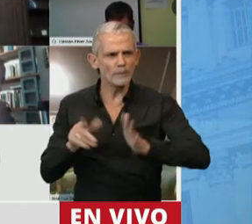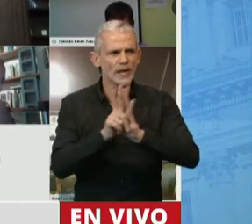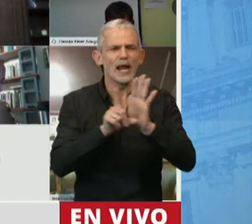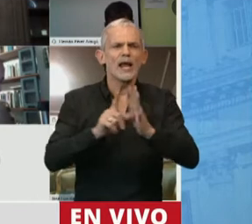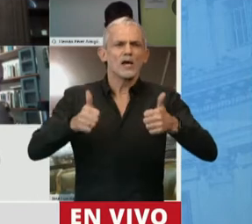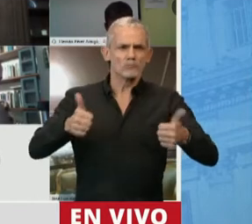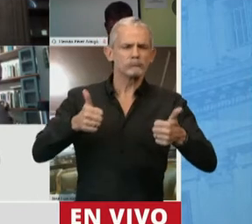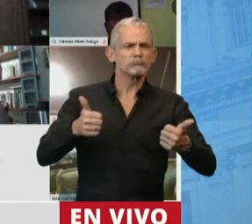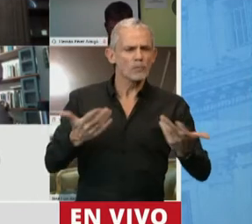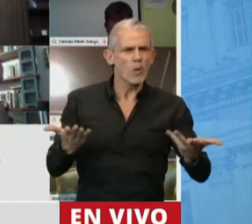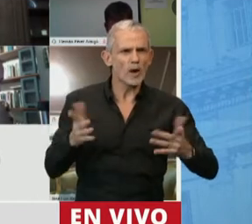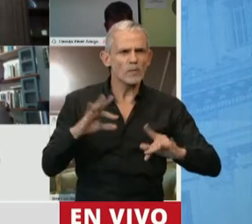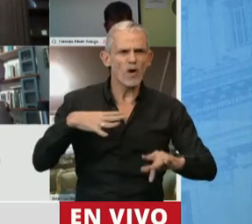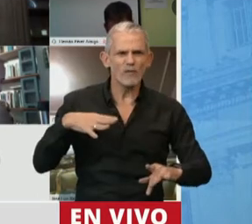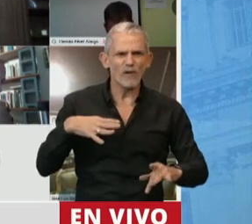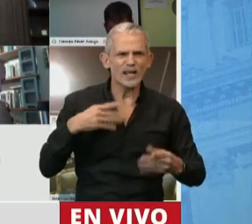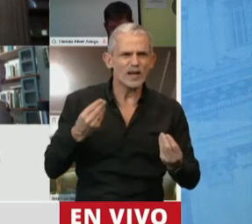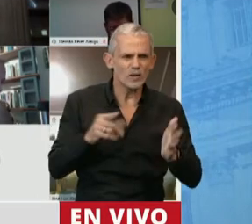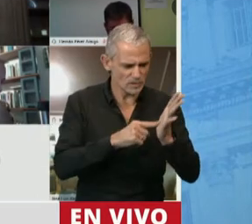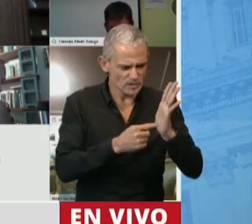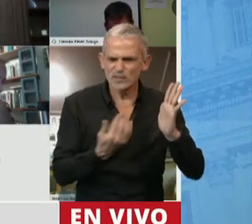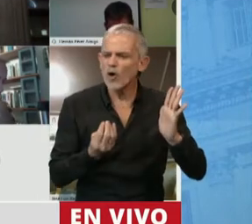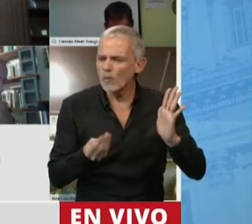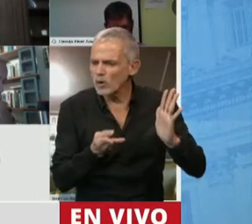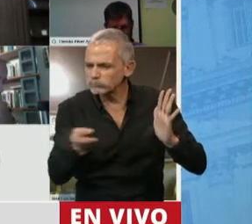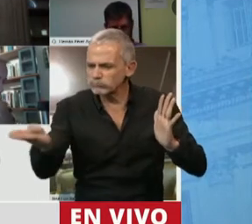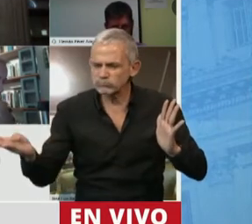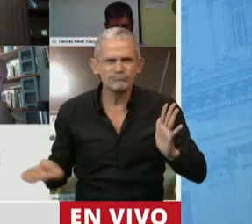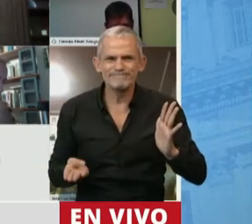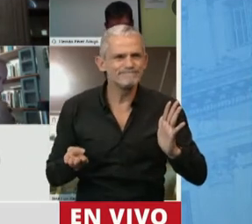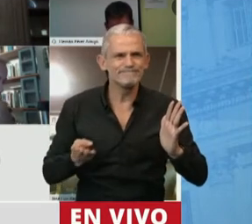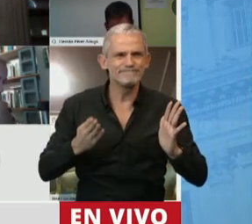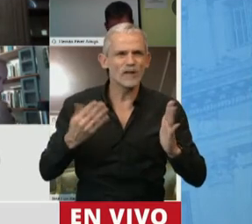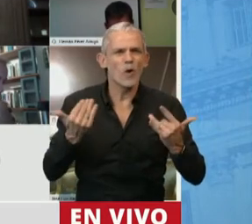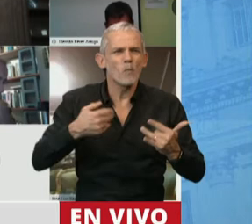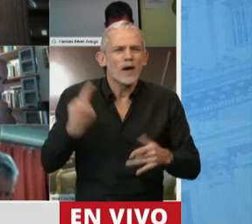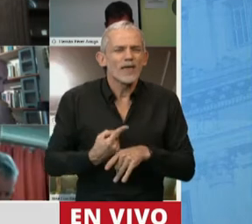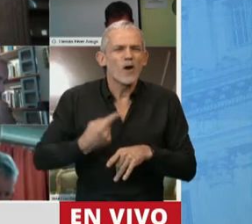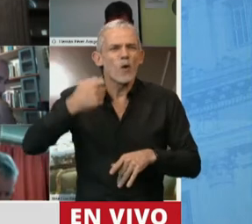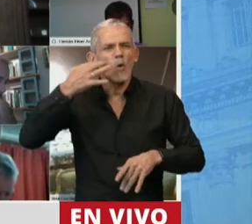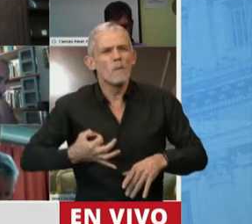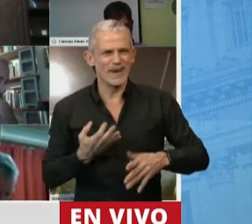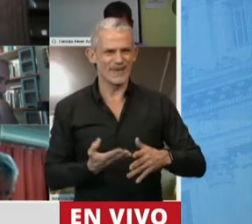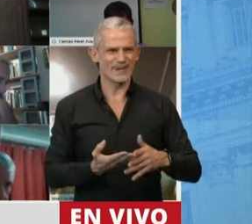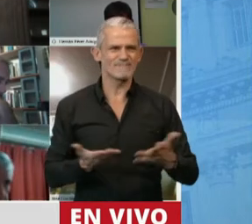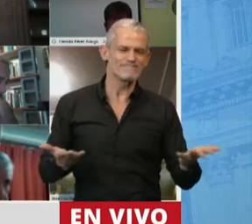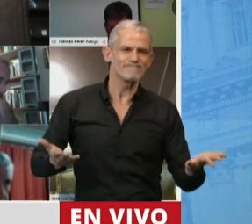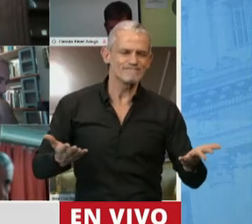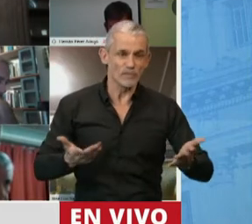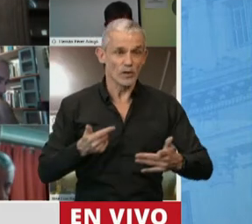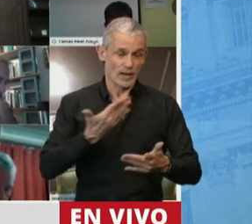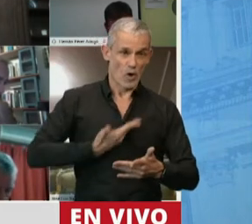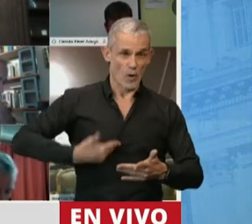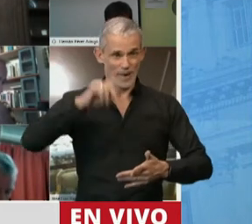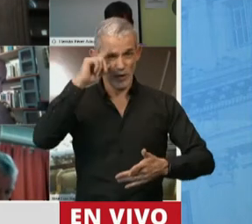ser muy buena pero si no se puede aplicar, no sirve. Entonces, para resolver esos problemas de aplicación es que se envía desde el